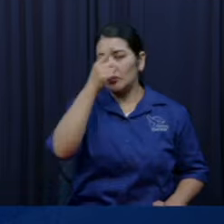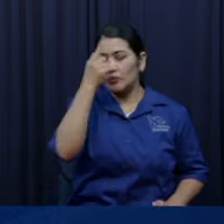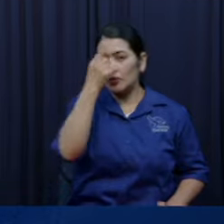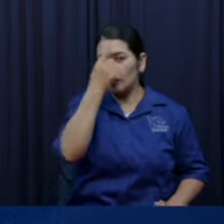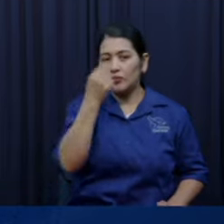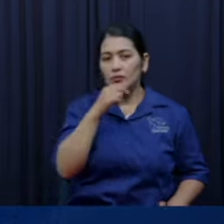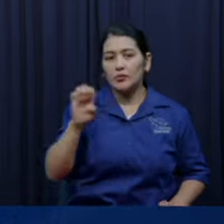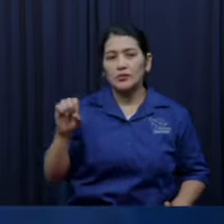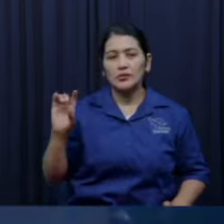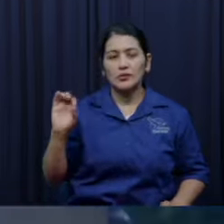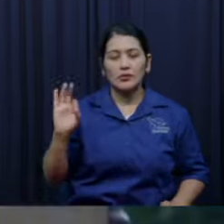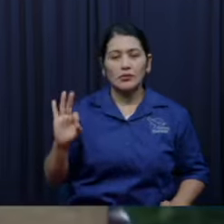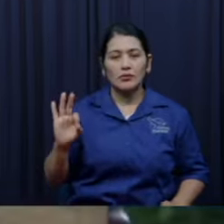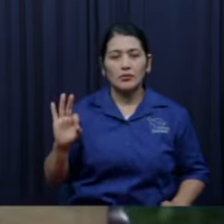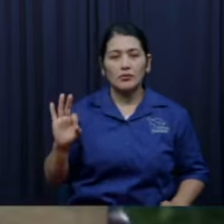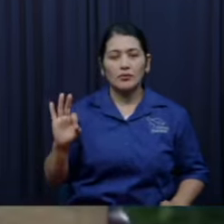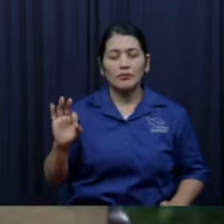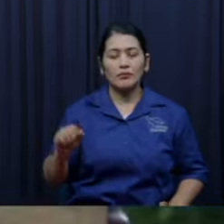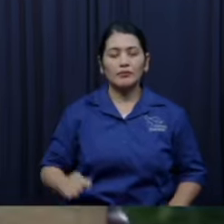y mata a tu jebuseo